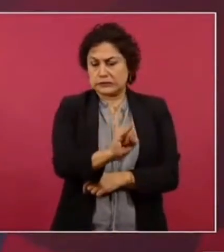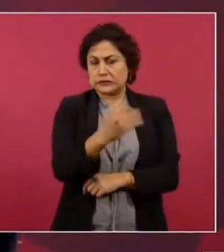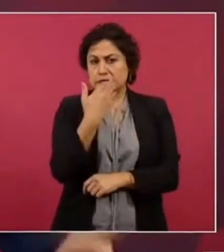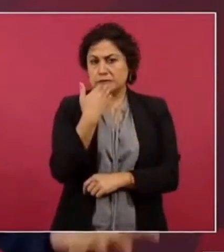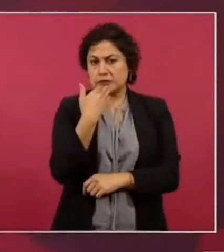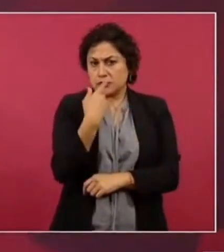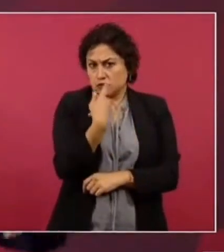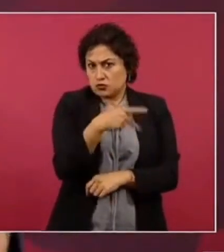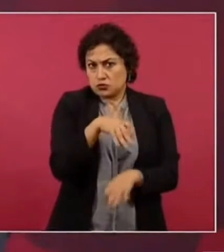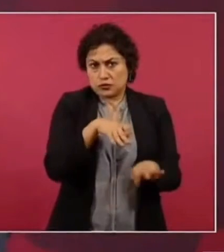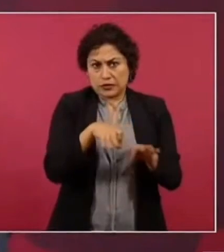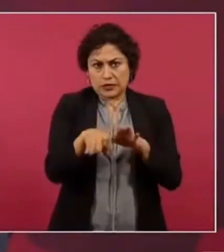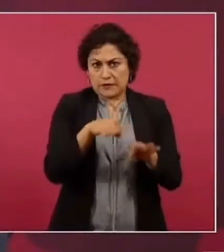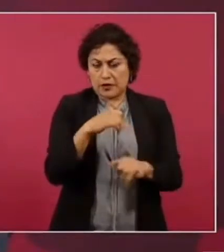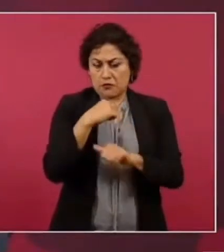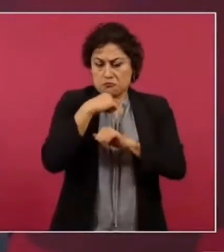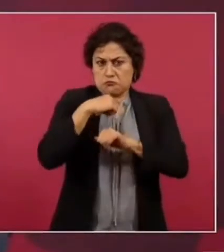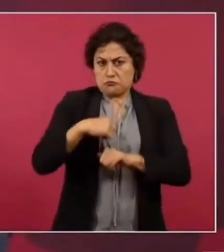trabajo